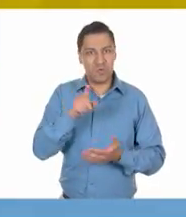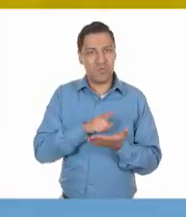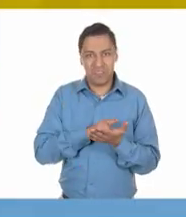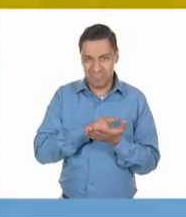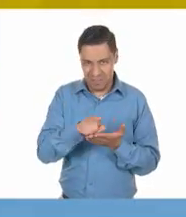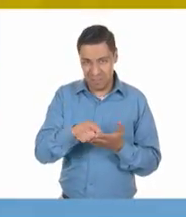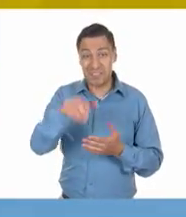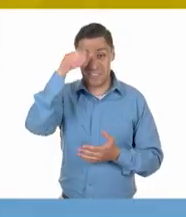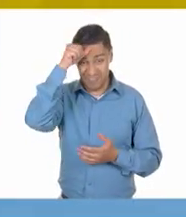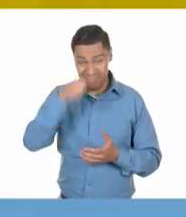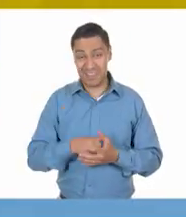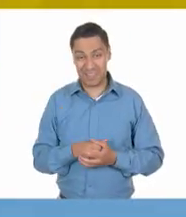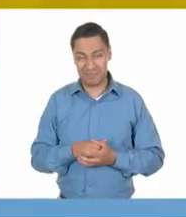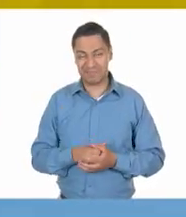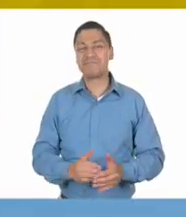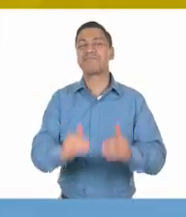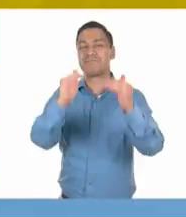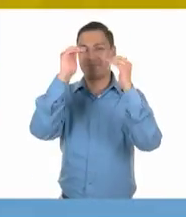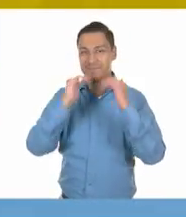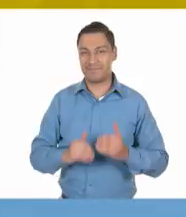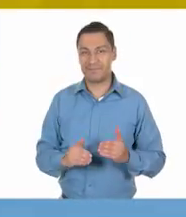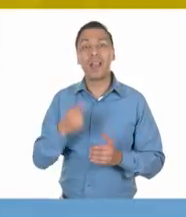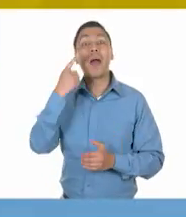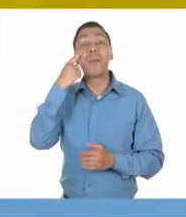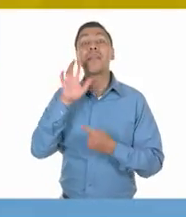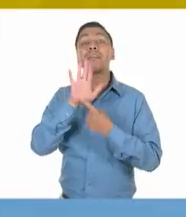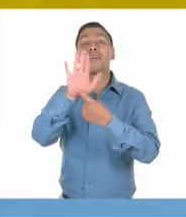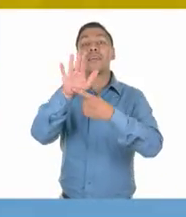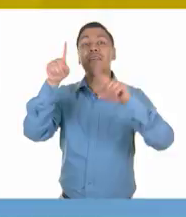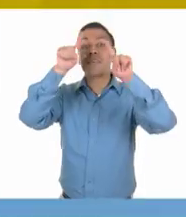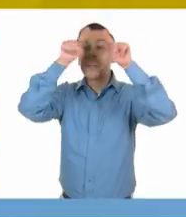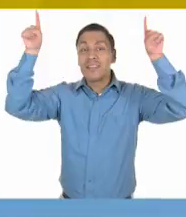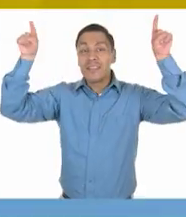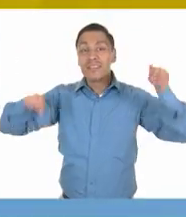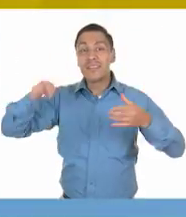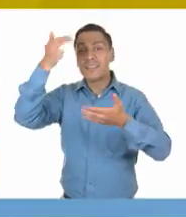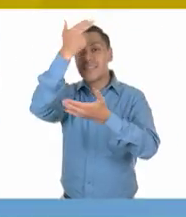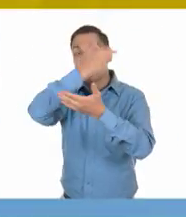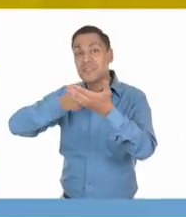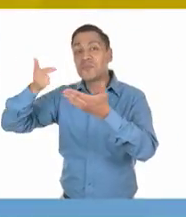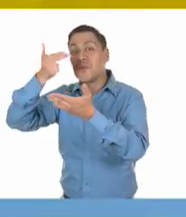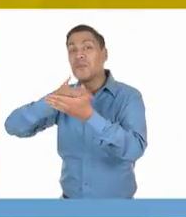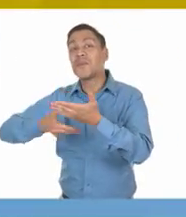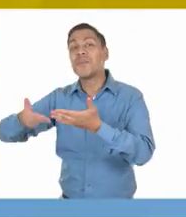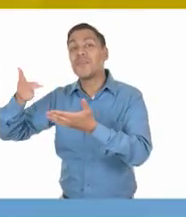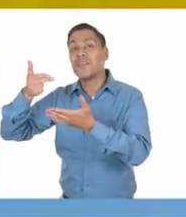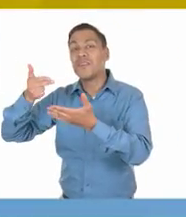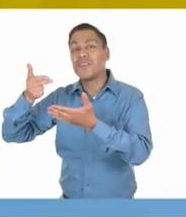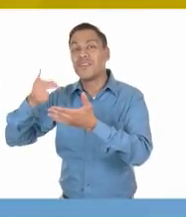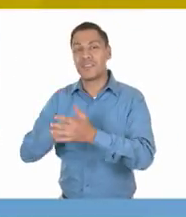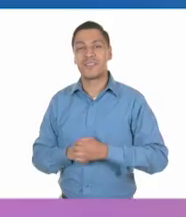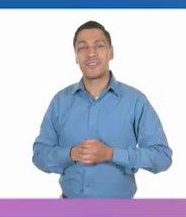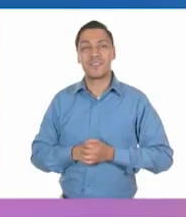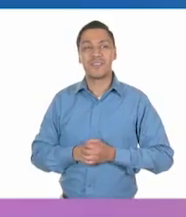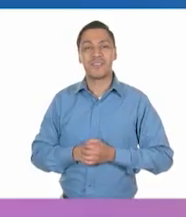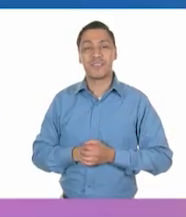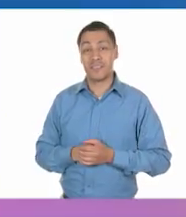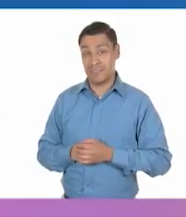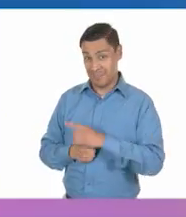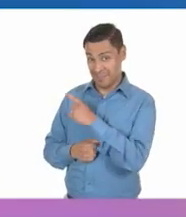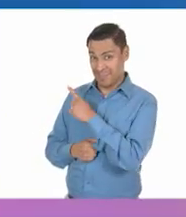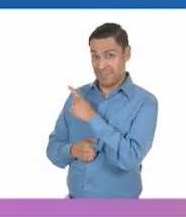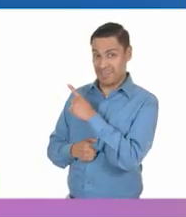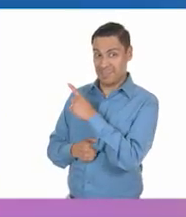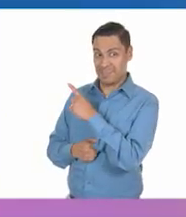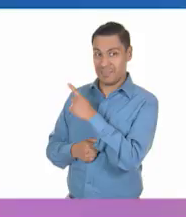lo hemos mencionado. Bien, ahora sí es tiempo de que nos enseñen sus carteles. ¿Cómo quedaron? Aquí está, mire. A ver. Muy bien. Bueno,